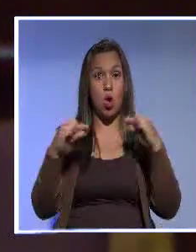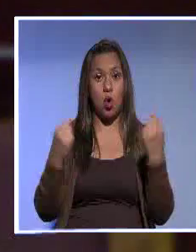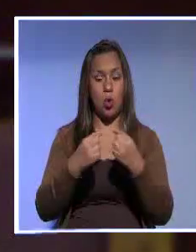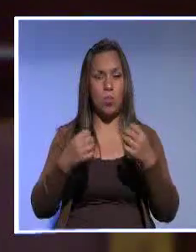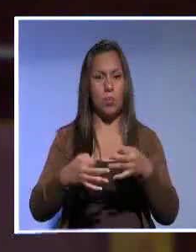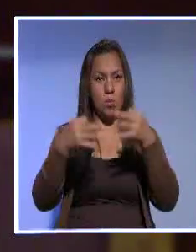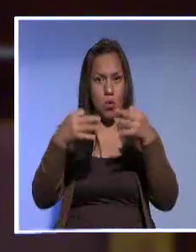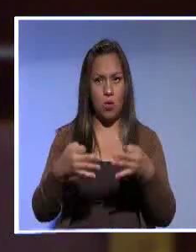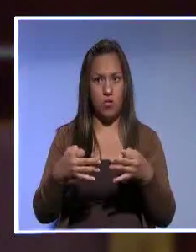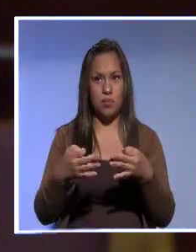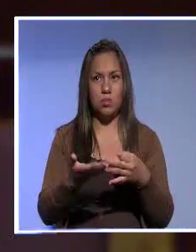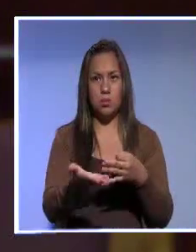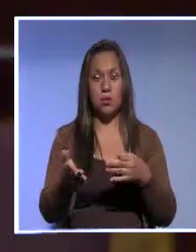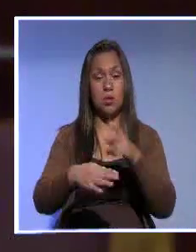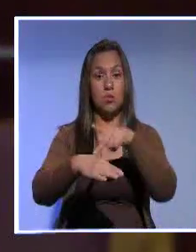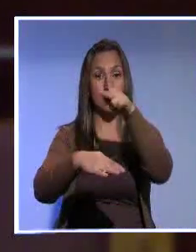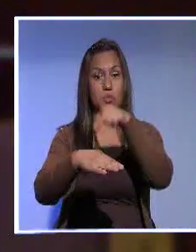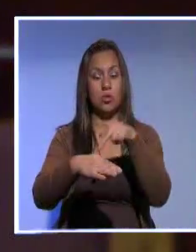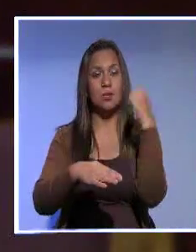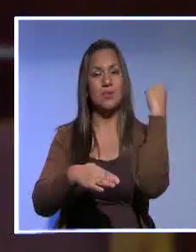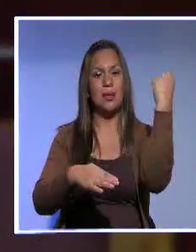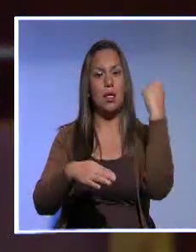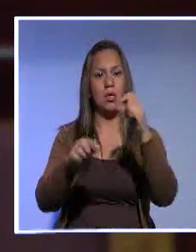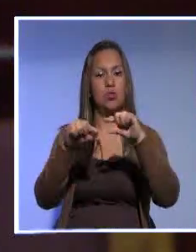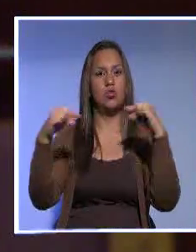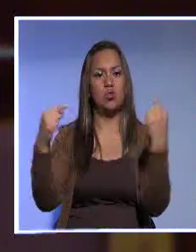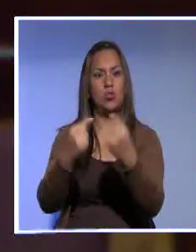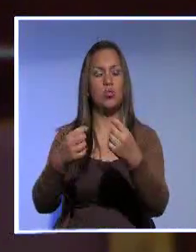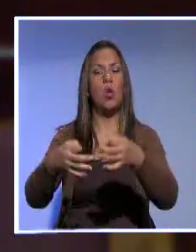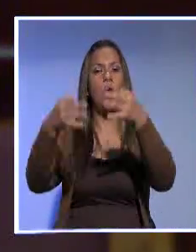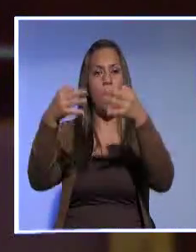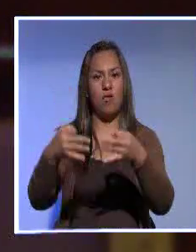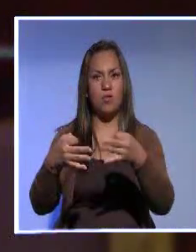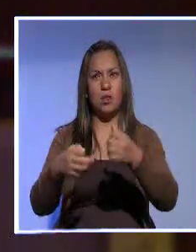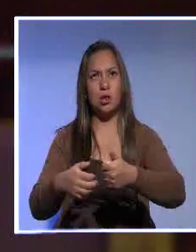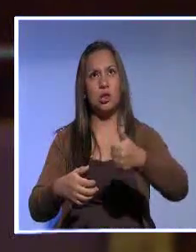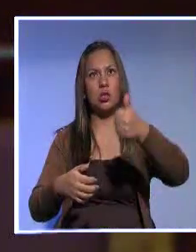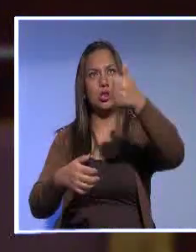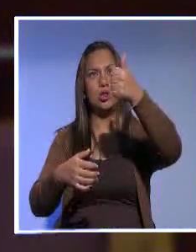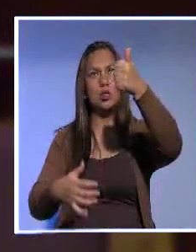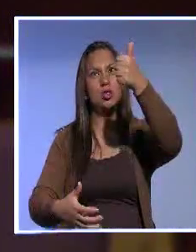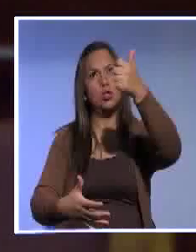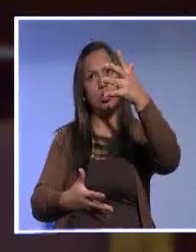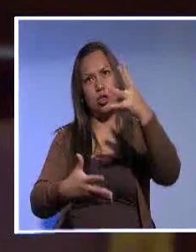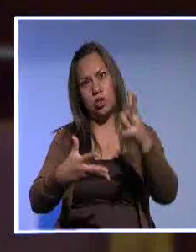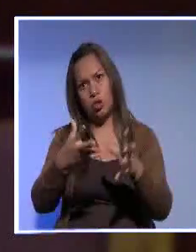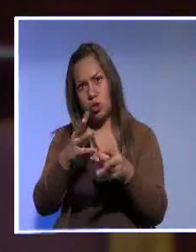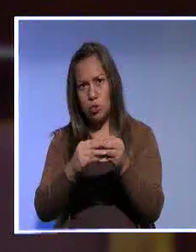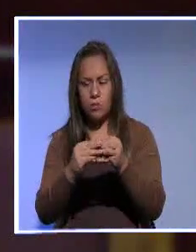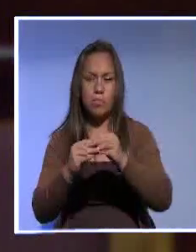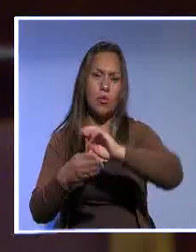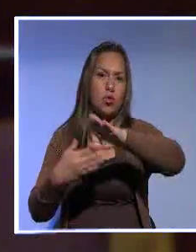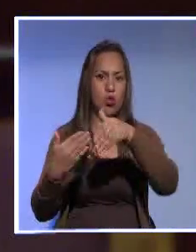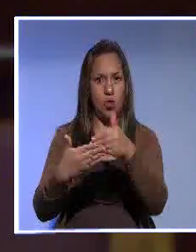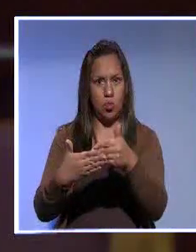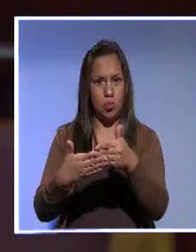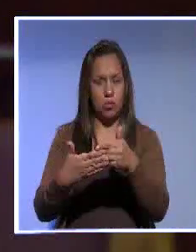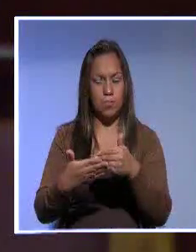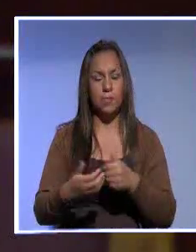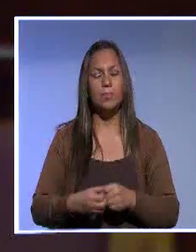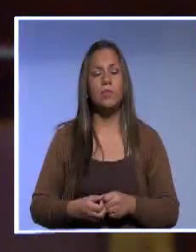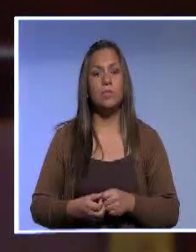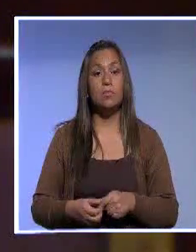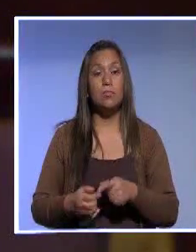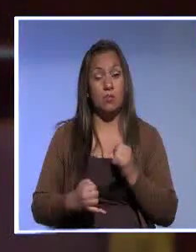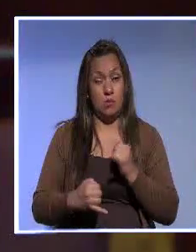profesionales tengan derecho a la sindicalización y tengan derecho al contrato colectivo. Y aquí quiero mencionarles dos antecedentes. A